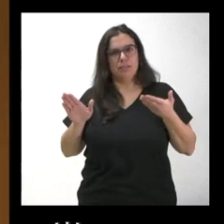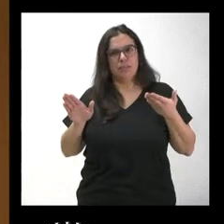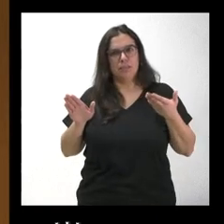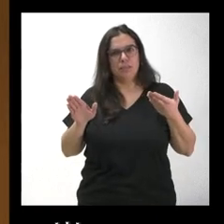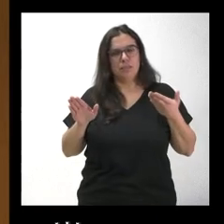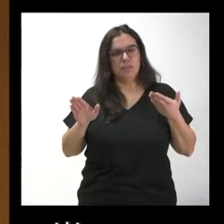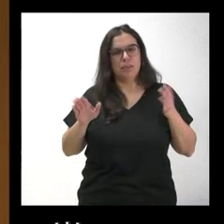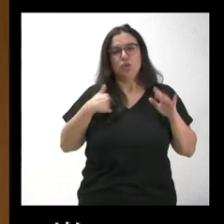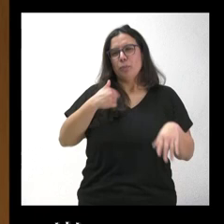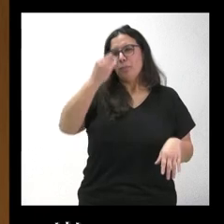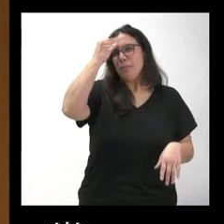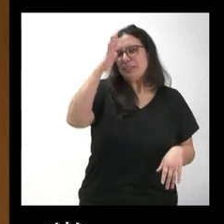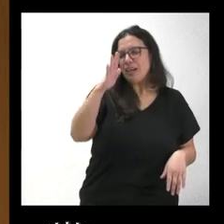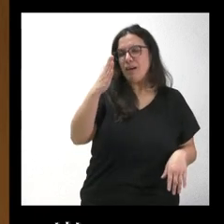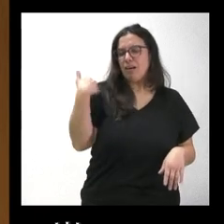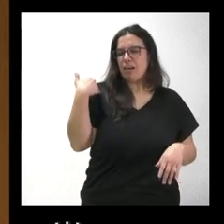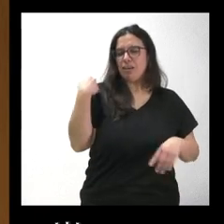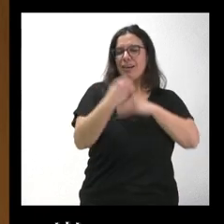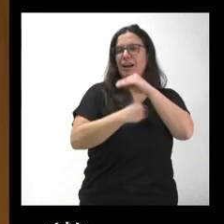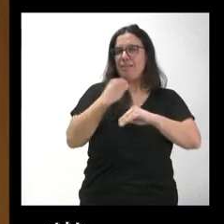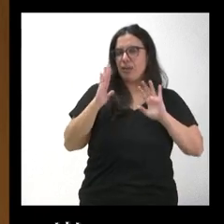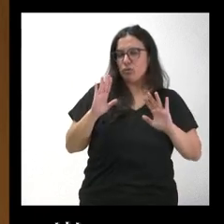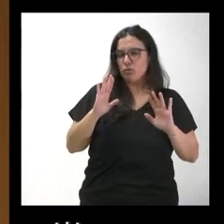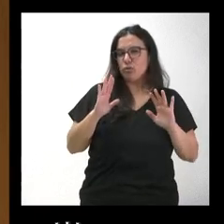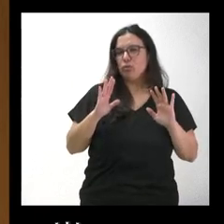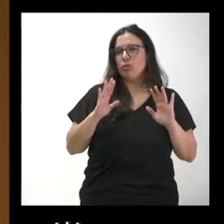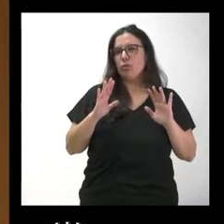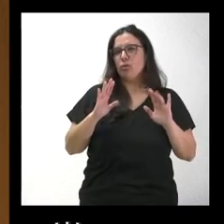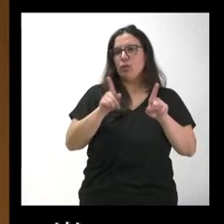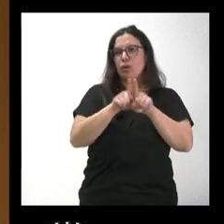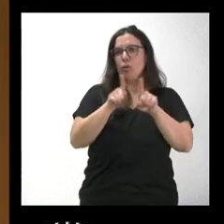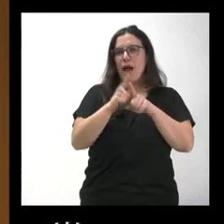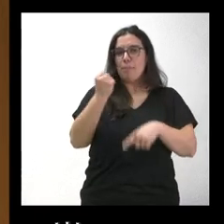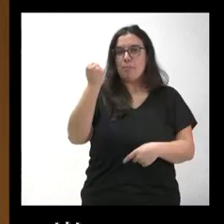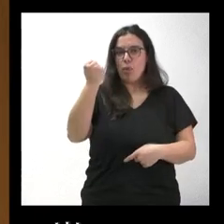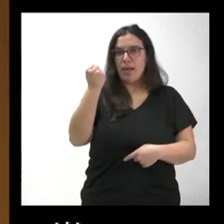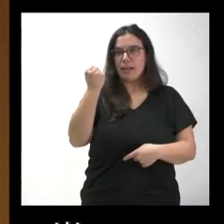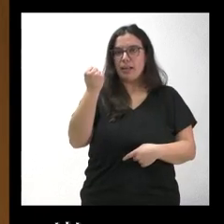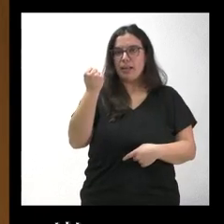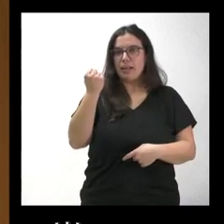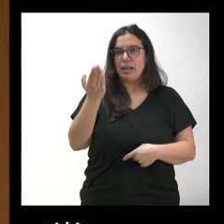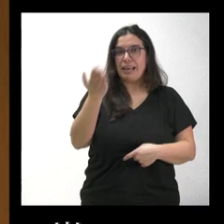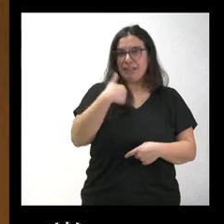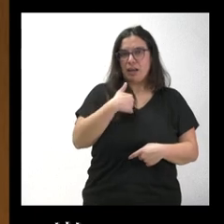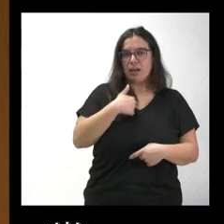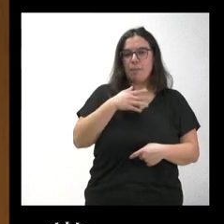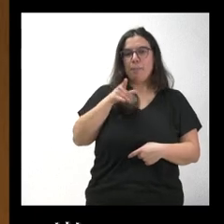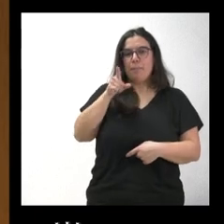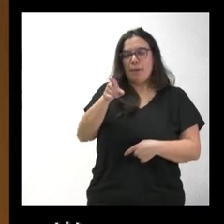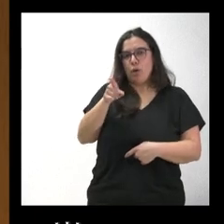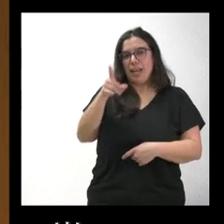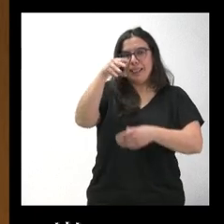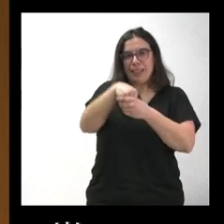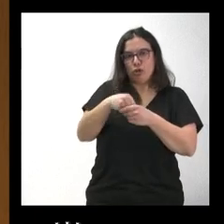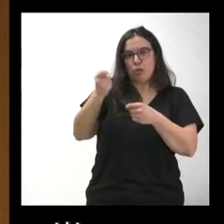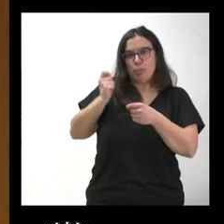Yo tenía entendido que lo que habían hecho era quitarle los poderes, pero él seguirá siendo, digamos, personal